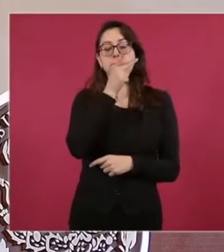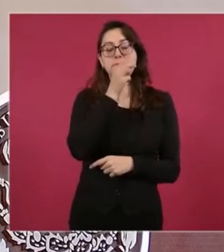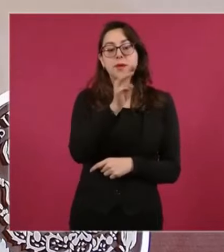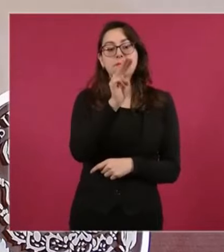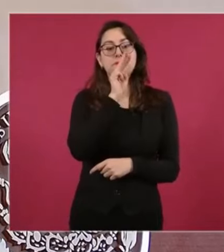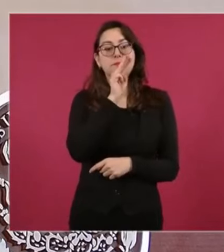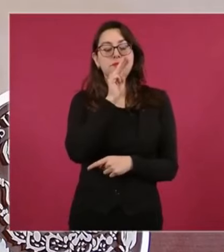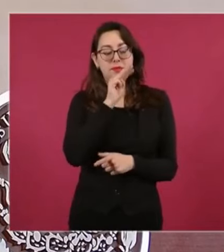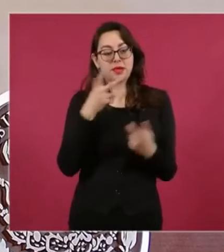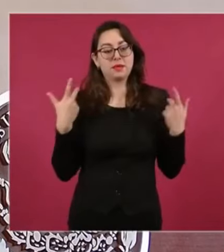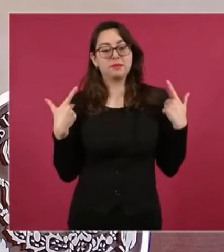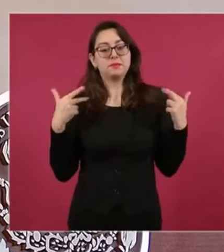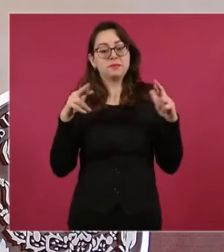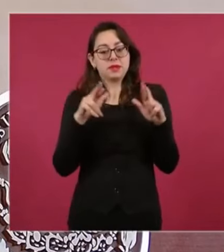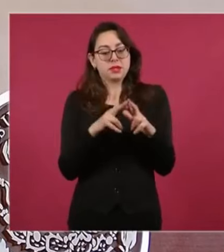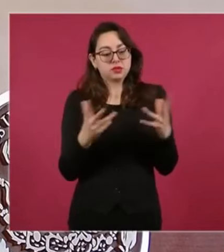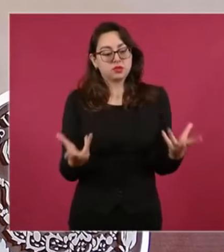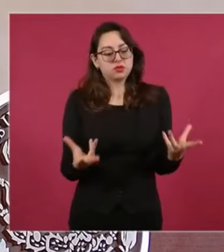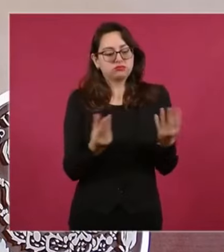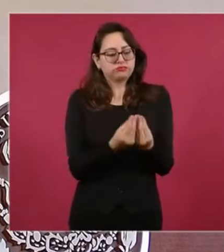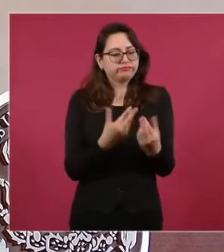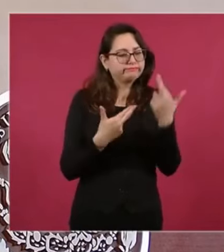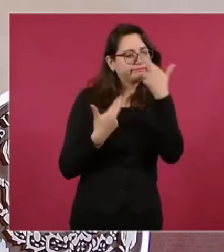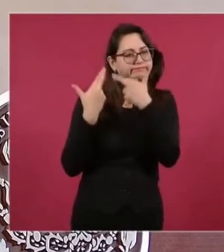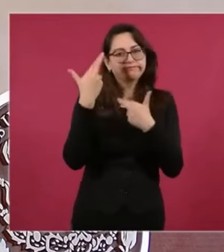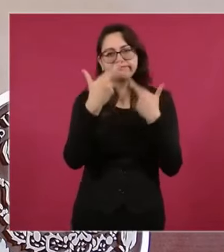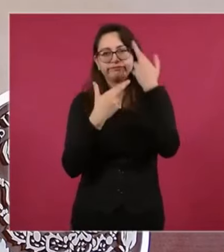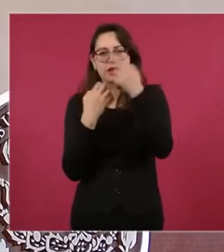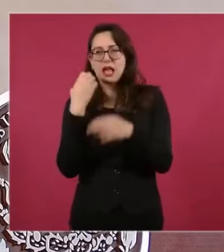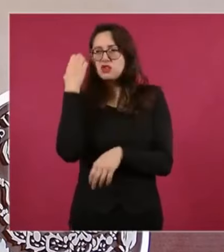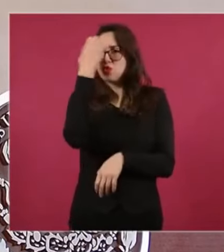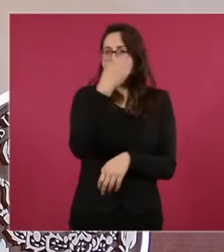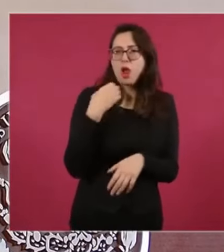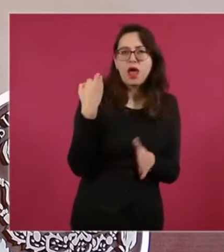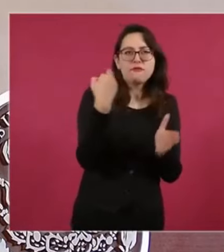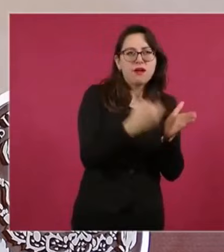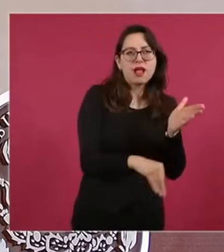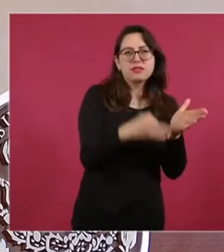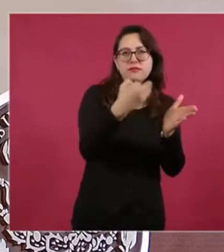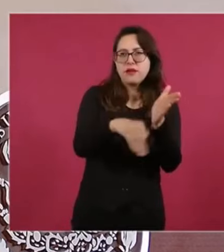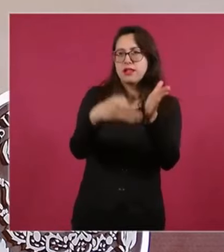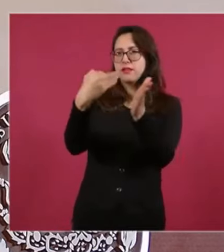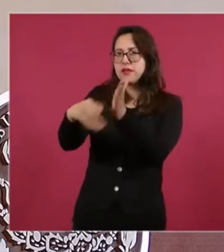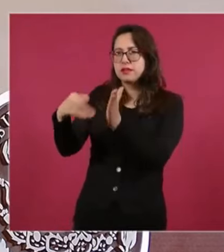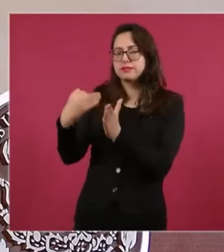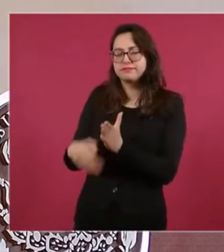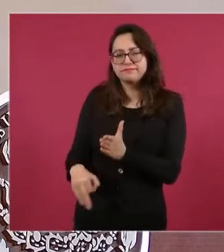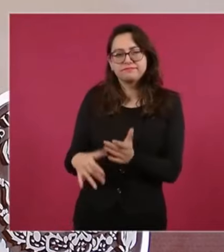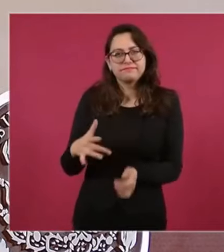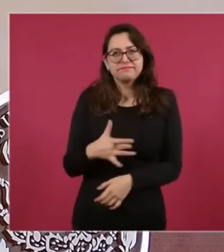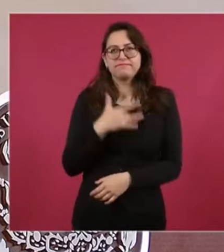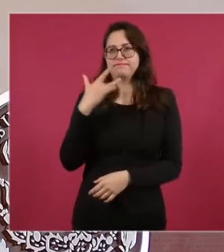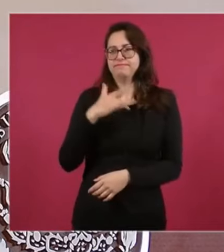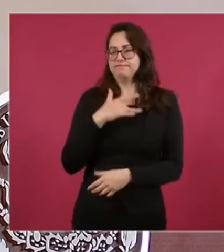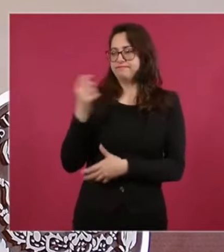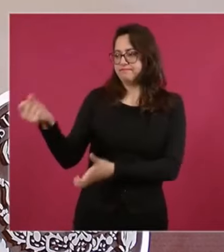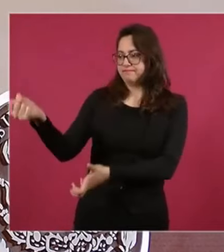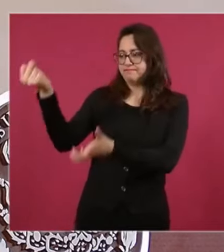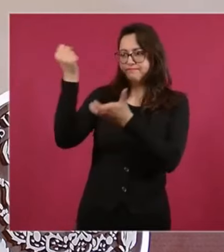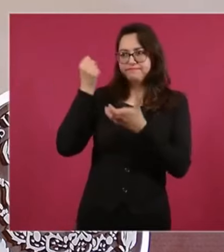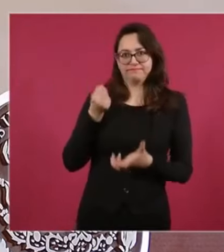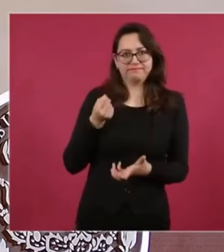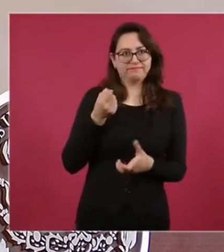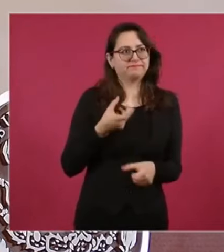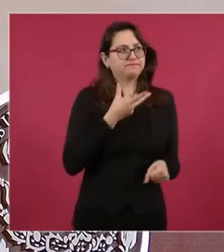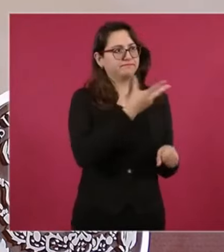conjunto con las maestras y maestros, evalúan las necesidades de sus espacios educativos y deciden en cuál o en cuáles de los tipos